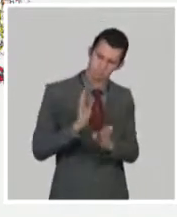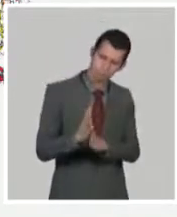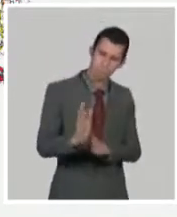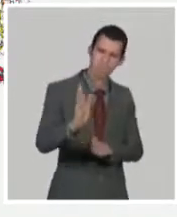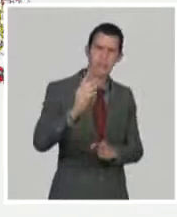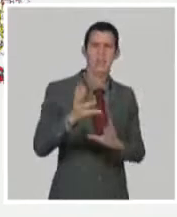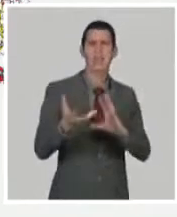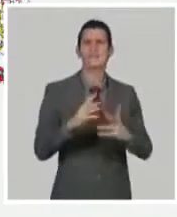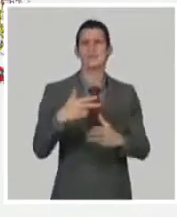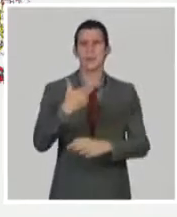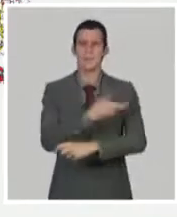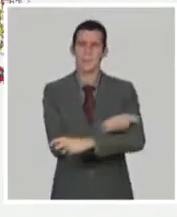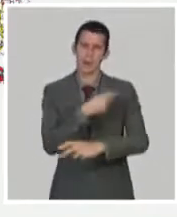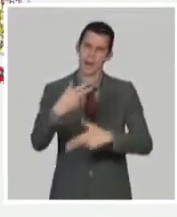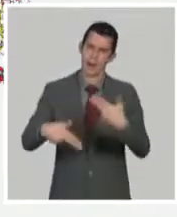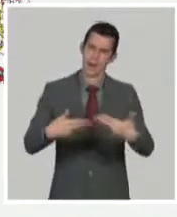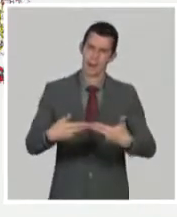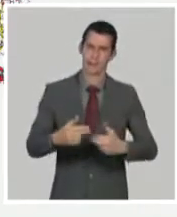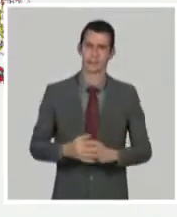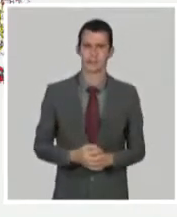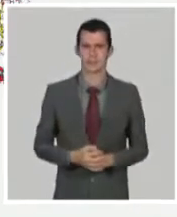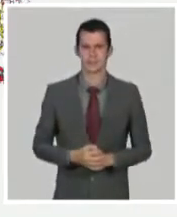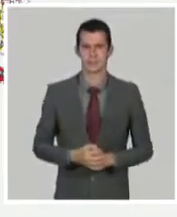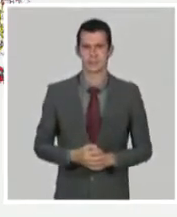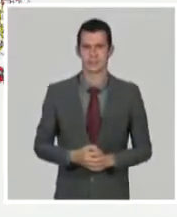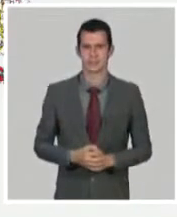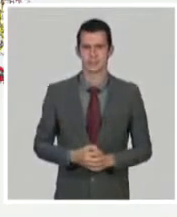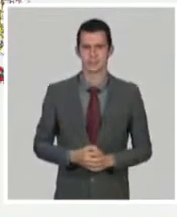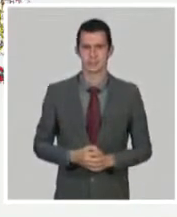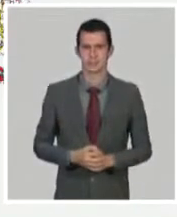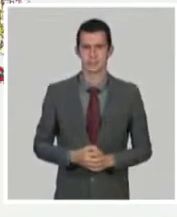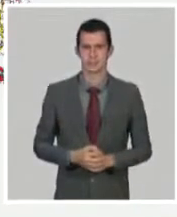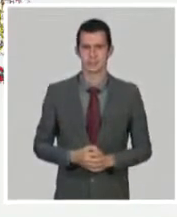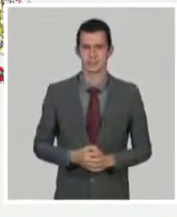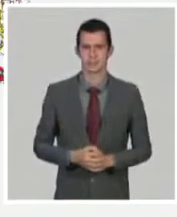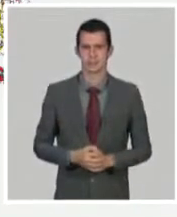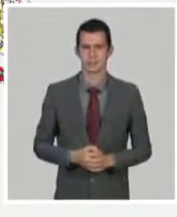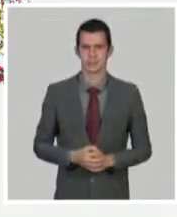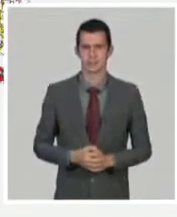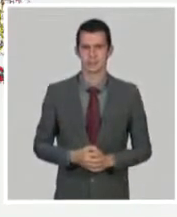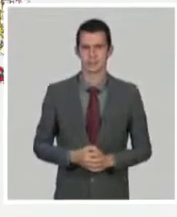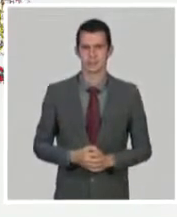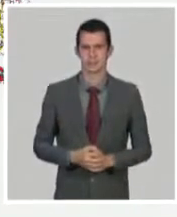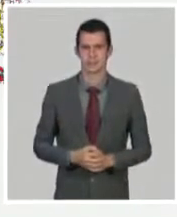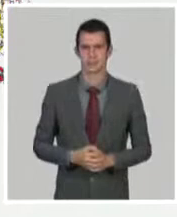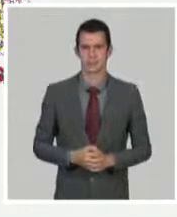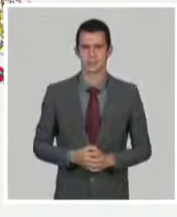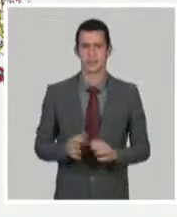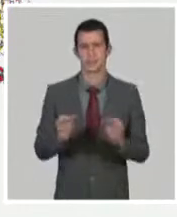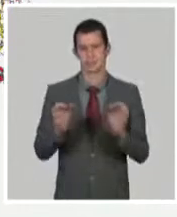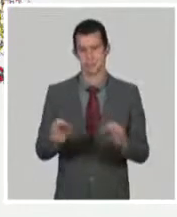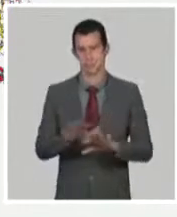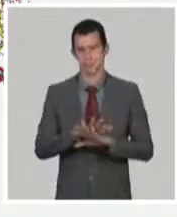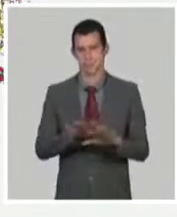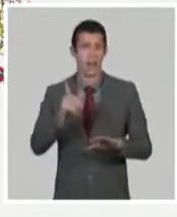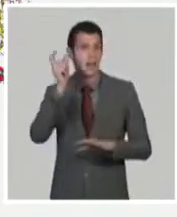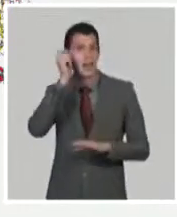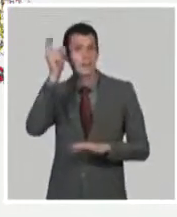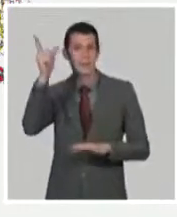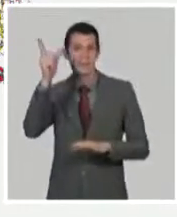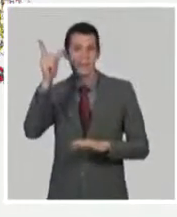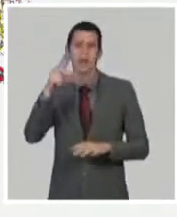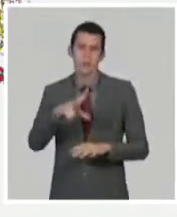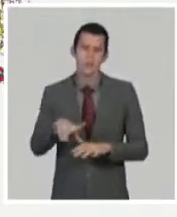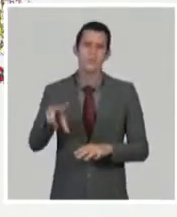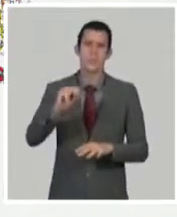diseños y determinadas estructuras de este propio dominio de unión que nos pudieran favorecer determinadas formulaciones.